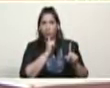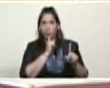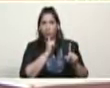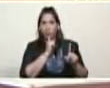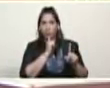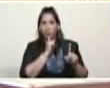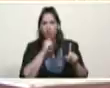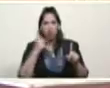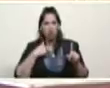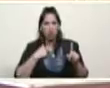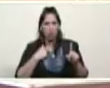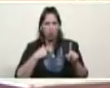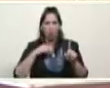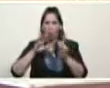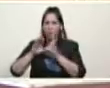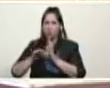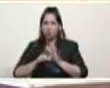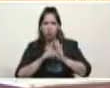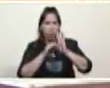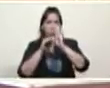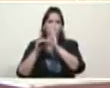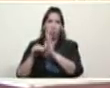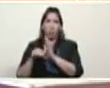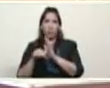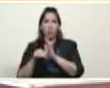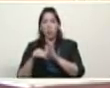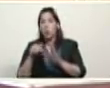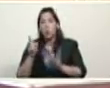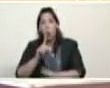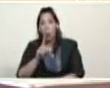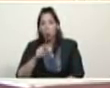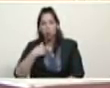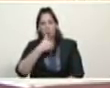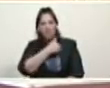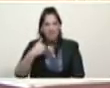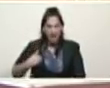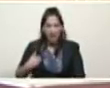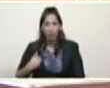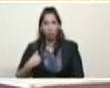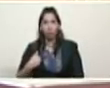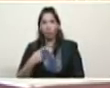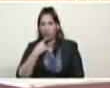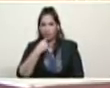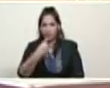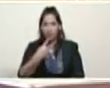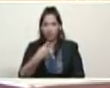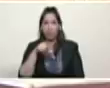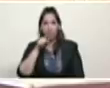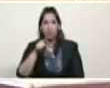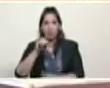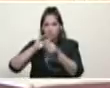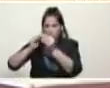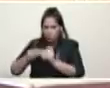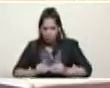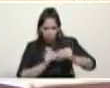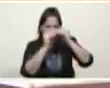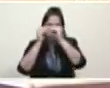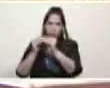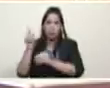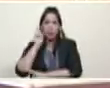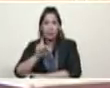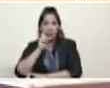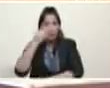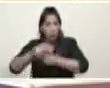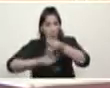quitarles la excusa de que este factor de corrección y los ajustes necesarios que